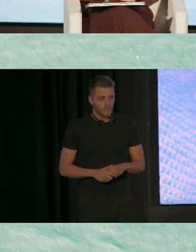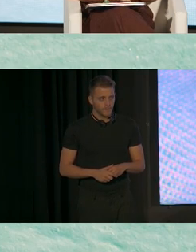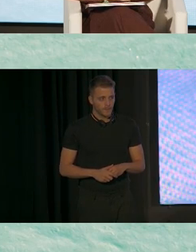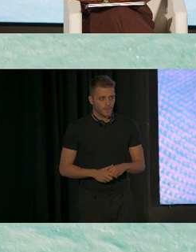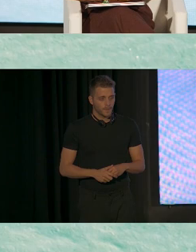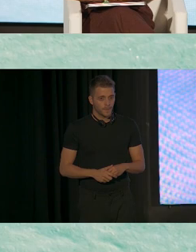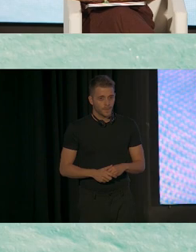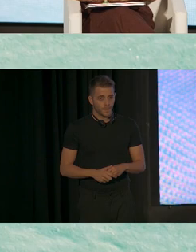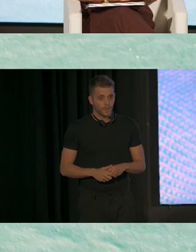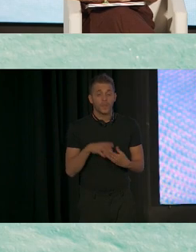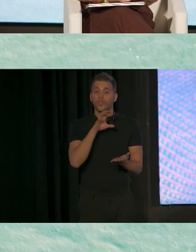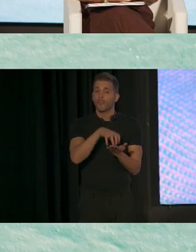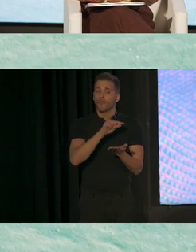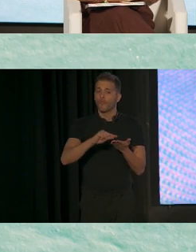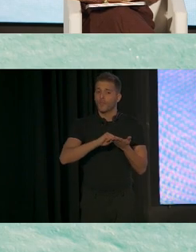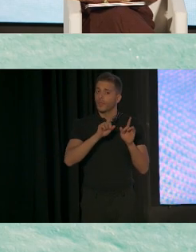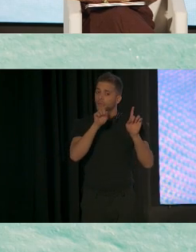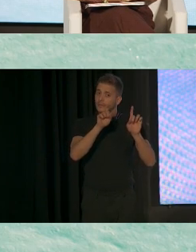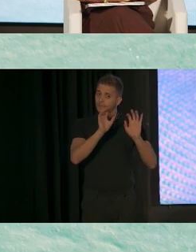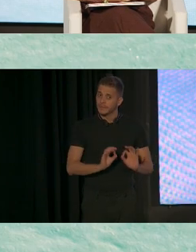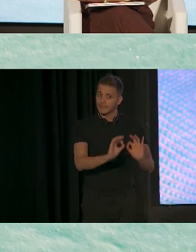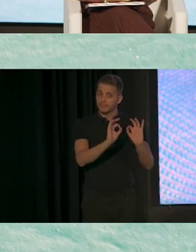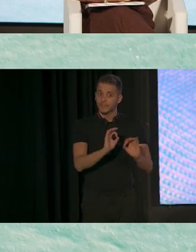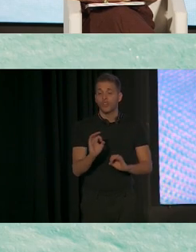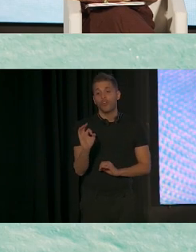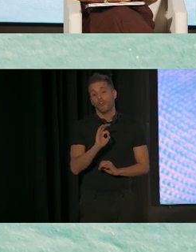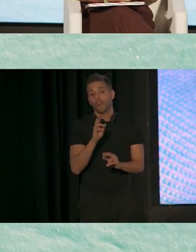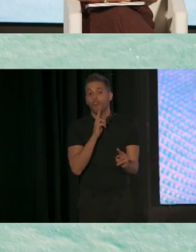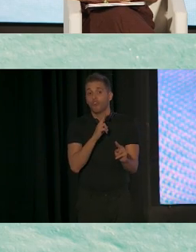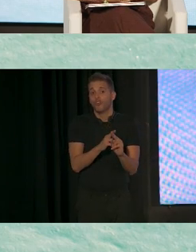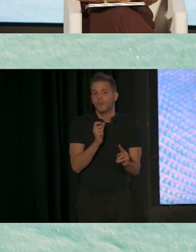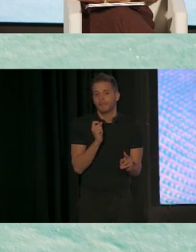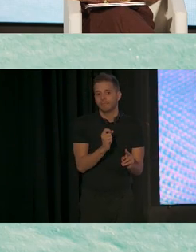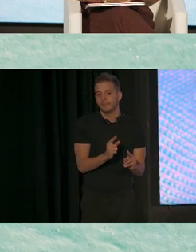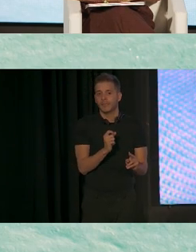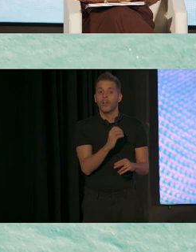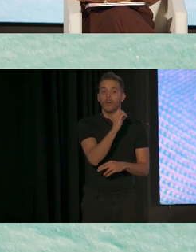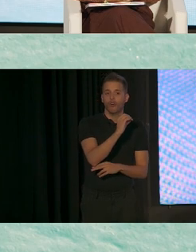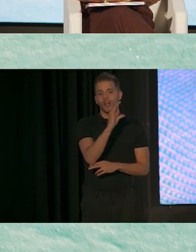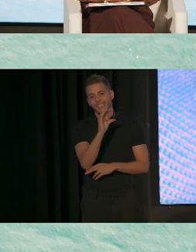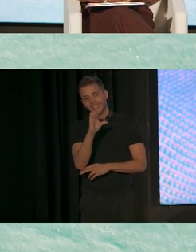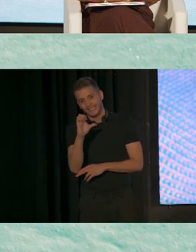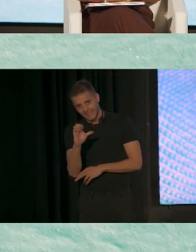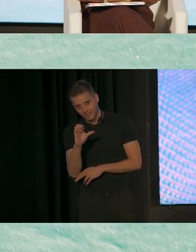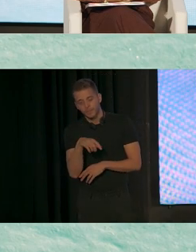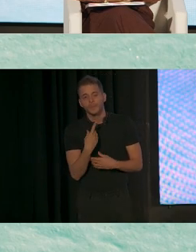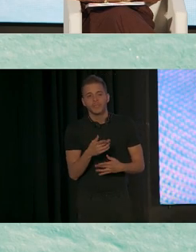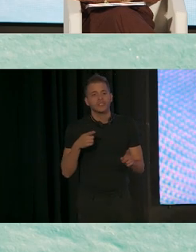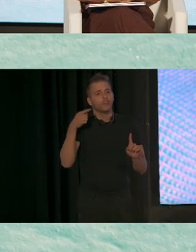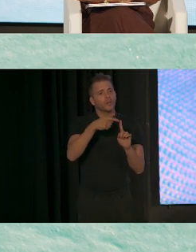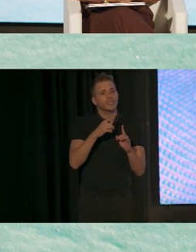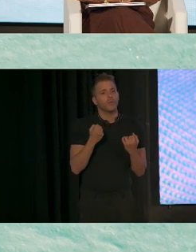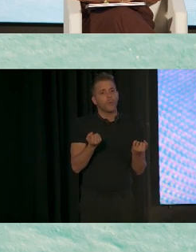La Oficina de Educación Especial, o como llamada a menudo OSE, tiene la misión de apoyar y